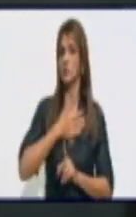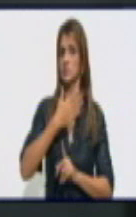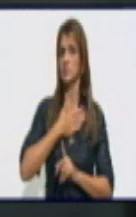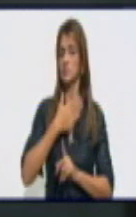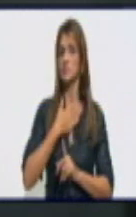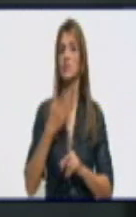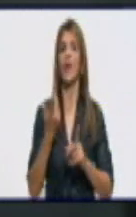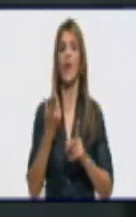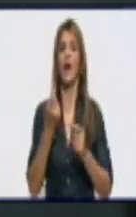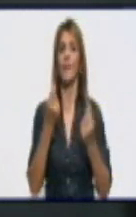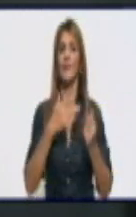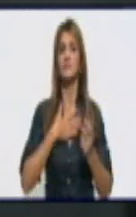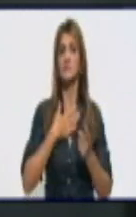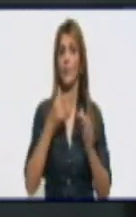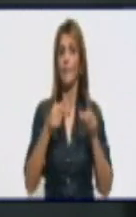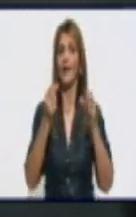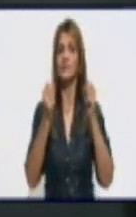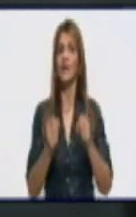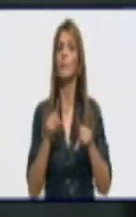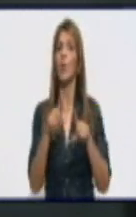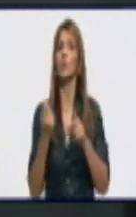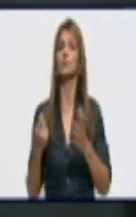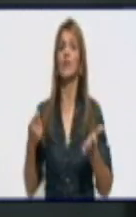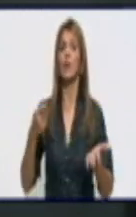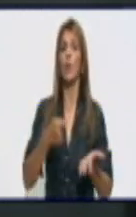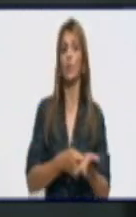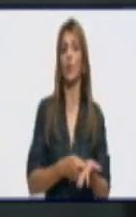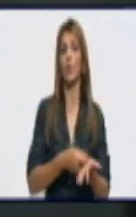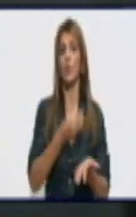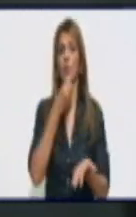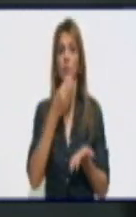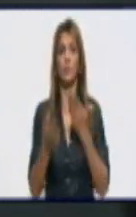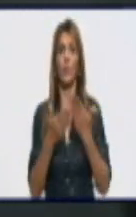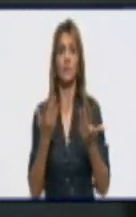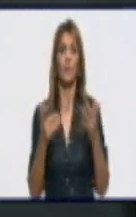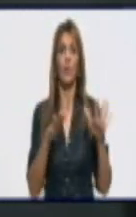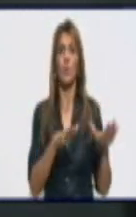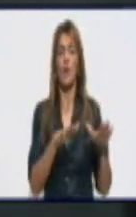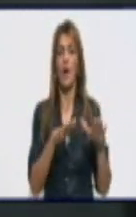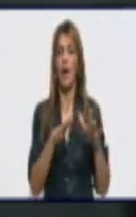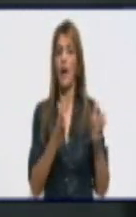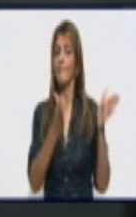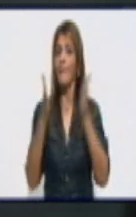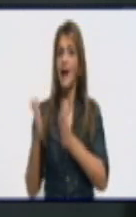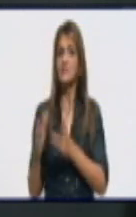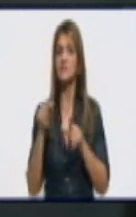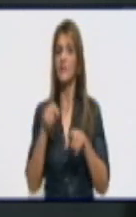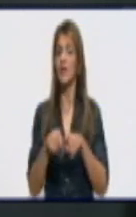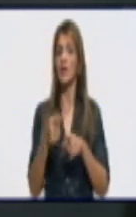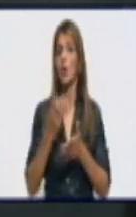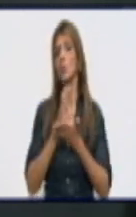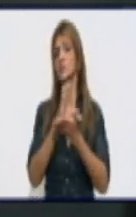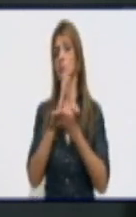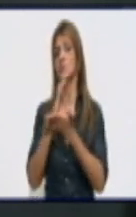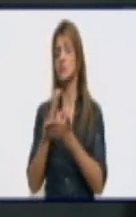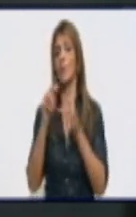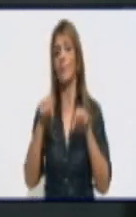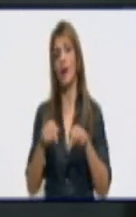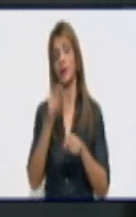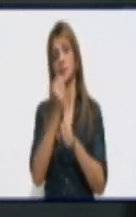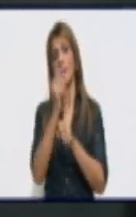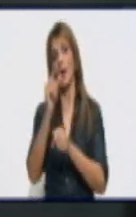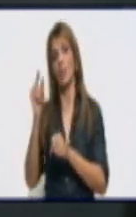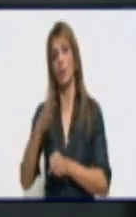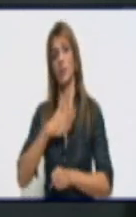devengó, ya sea por una base de contribución, que es el salario convencional para este sector no estatal,